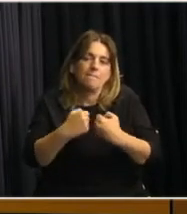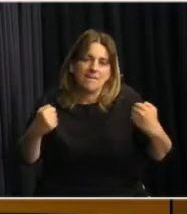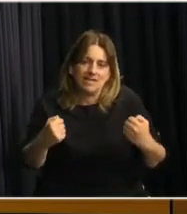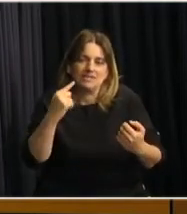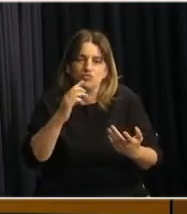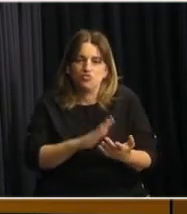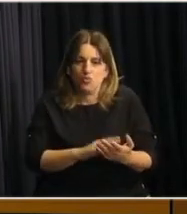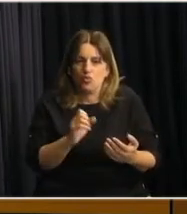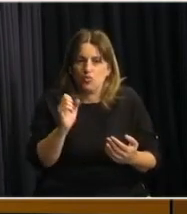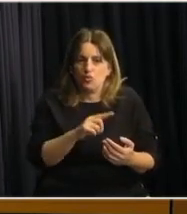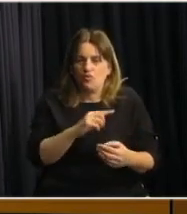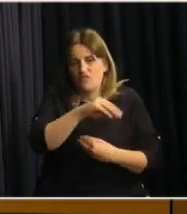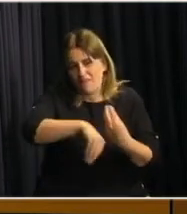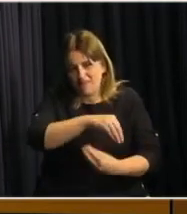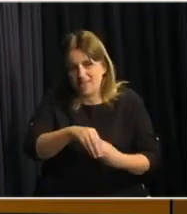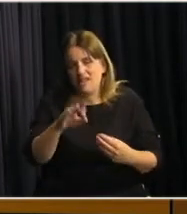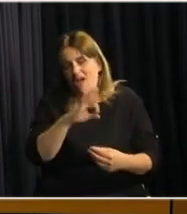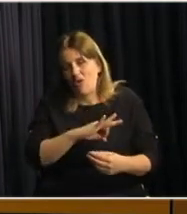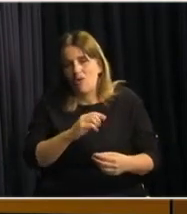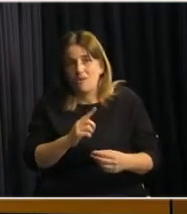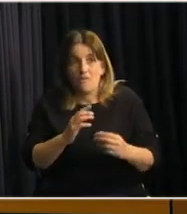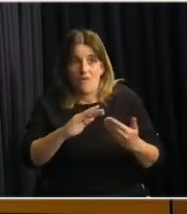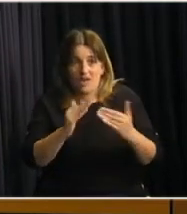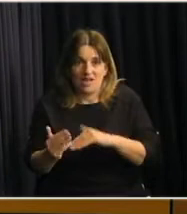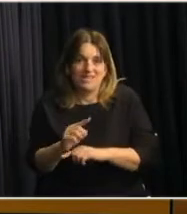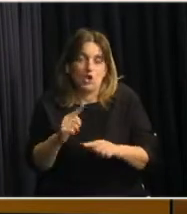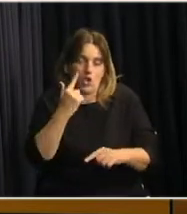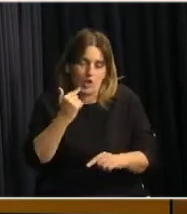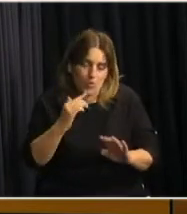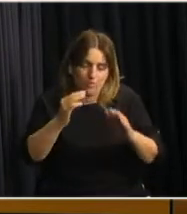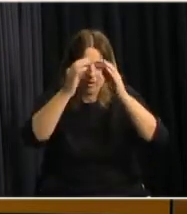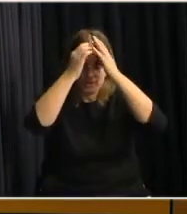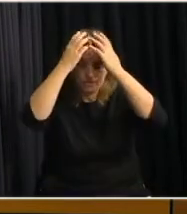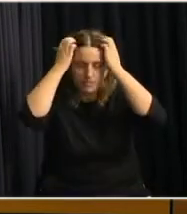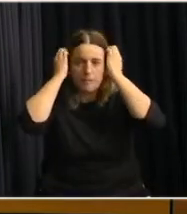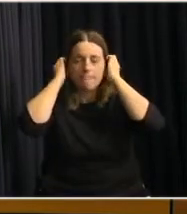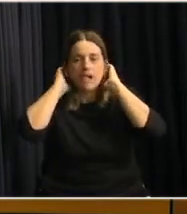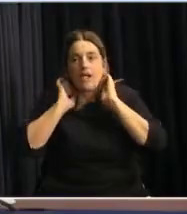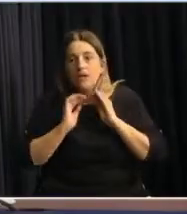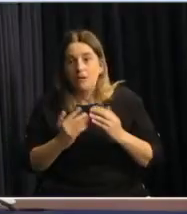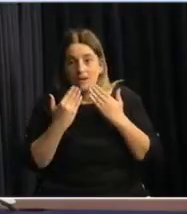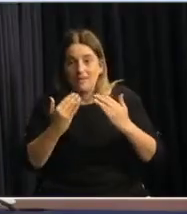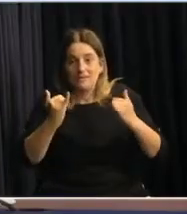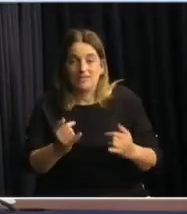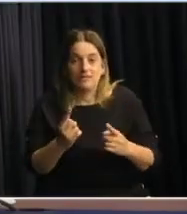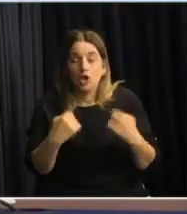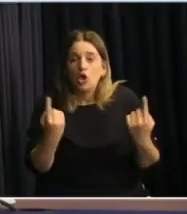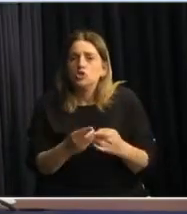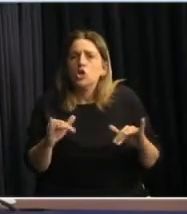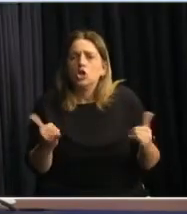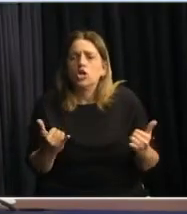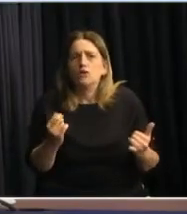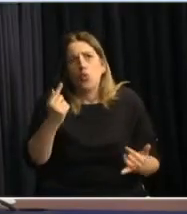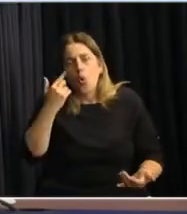aspecto de la familia o del hogar y no ya de los números macro. Muchas gracias. Nosotros hicimos